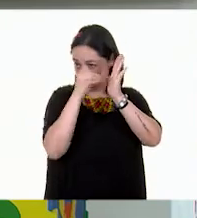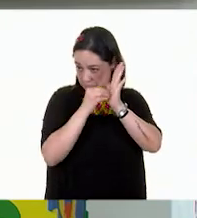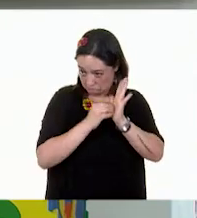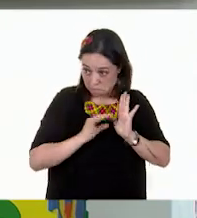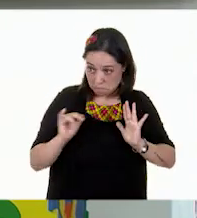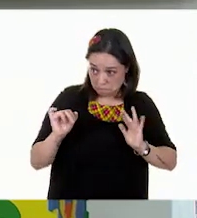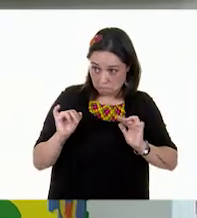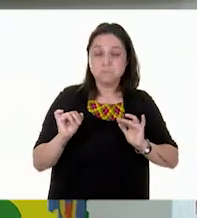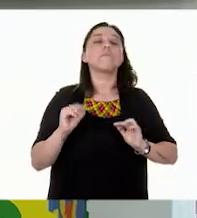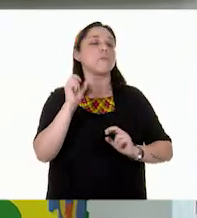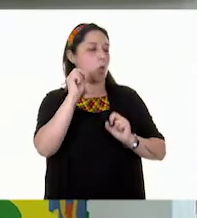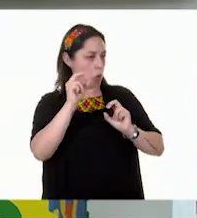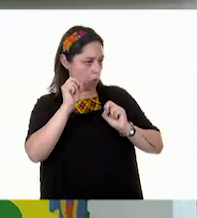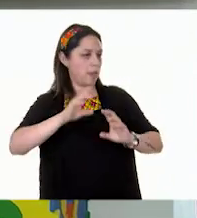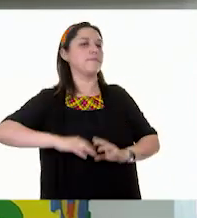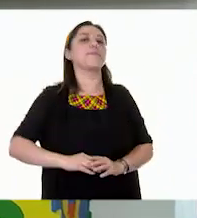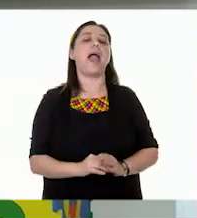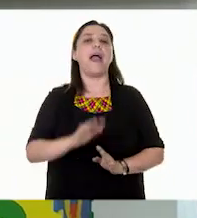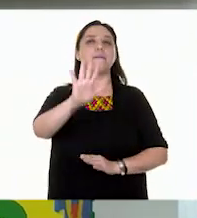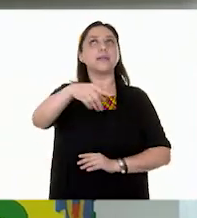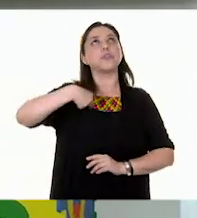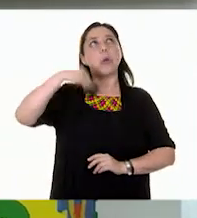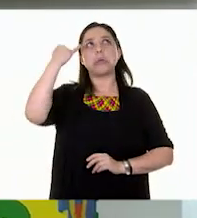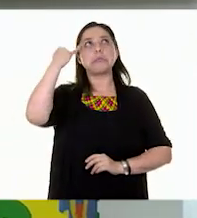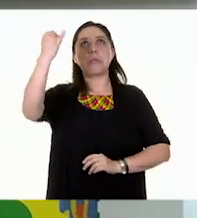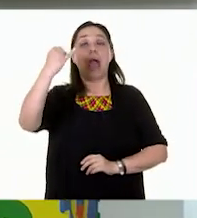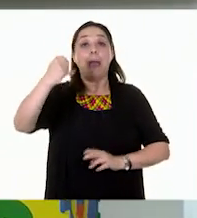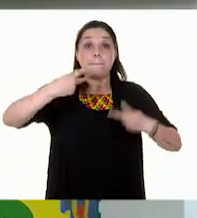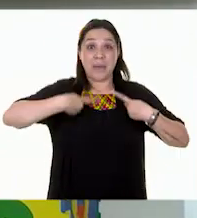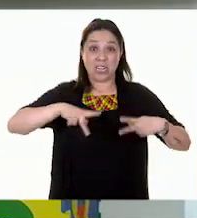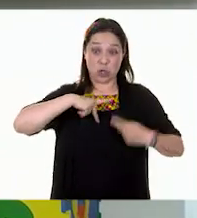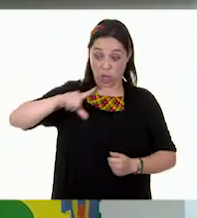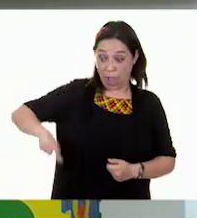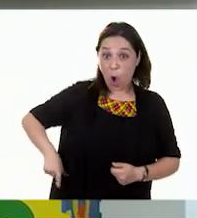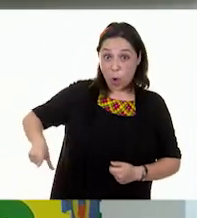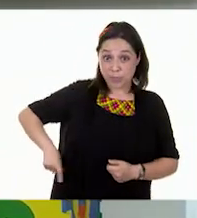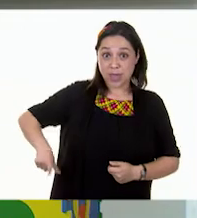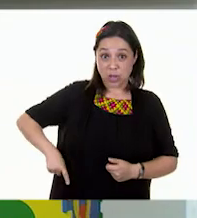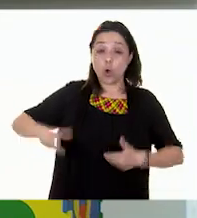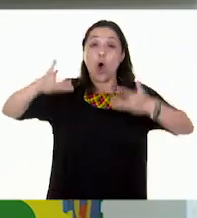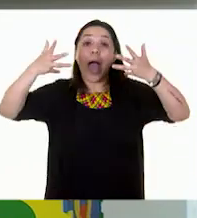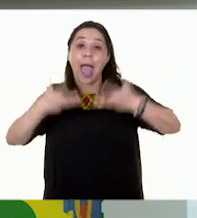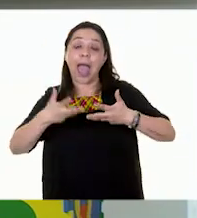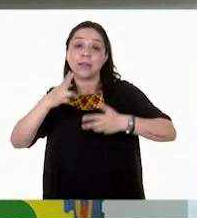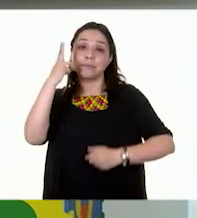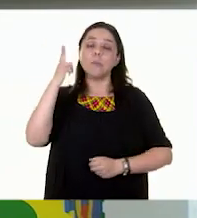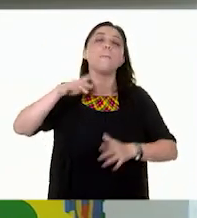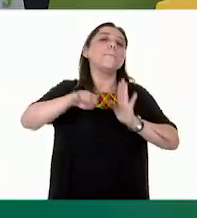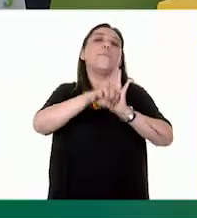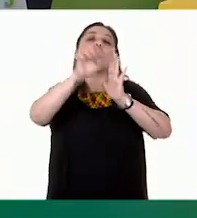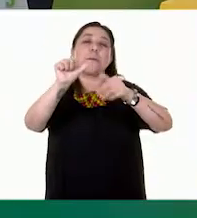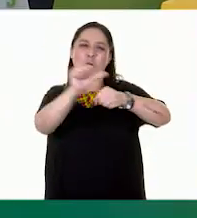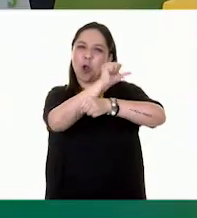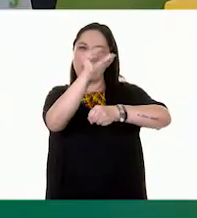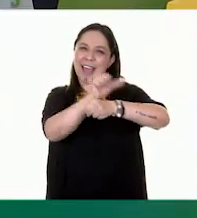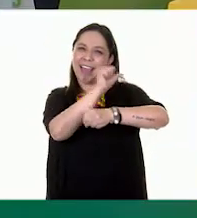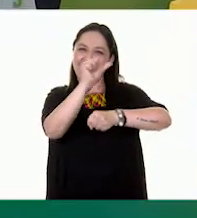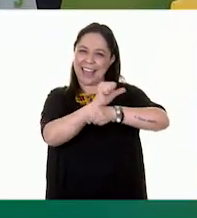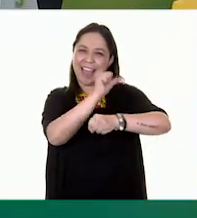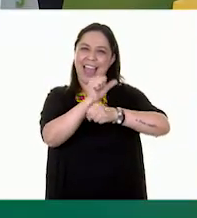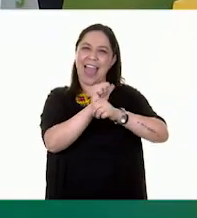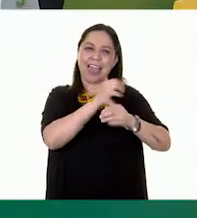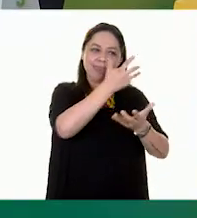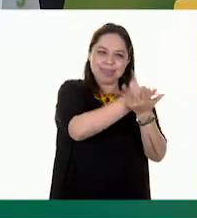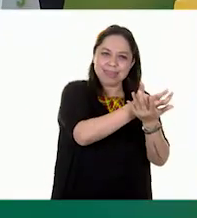vamos. A ver. Que las autoridades realicen acciones como el programa Hoy no Circula para disminuir el número de automóviles que